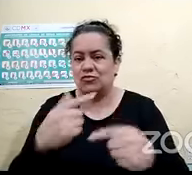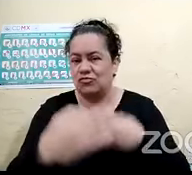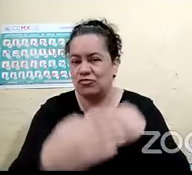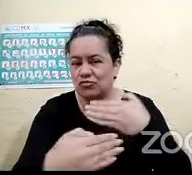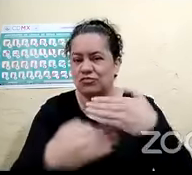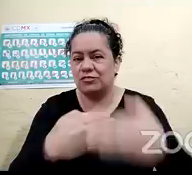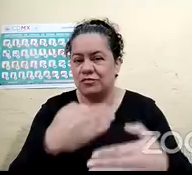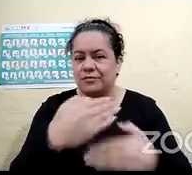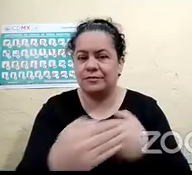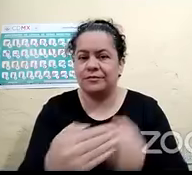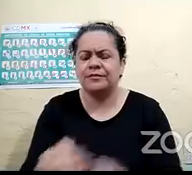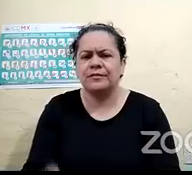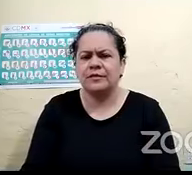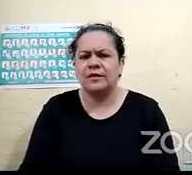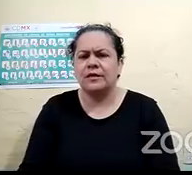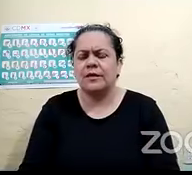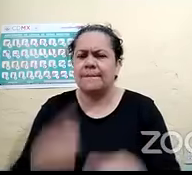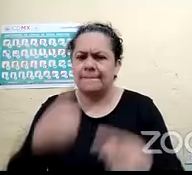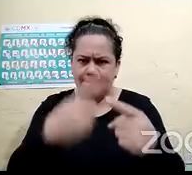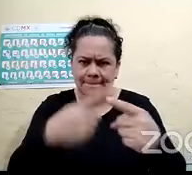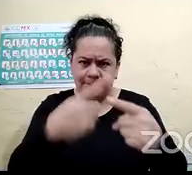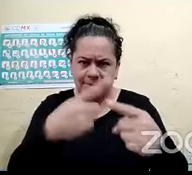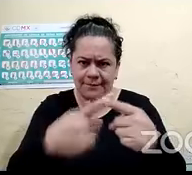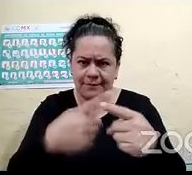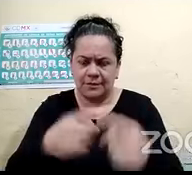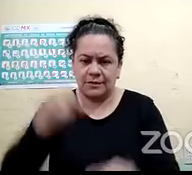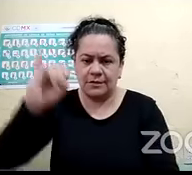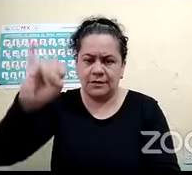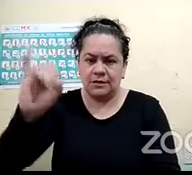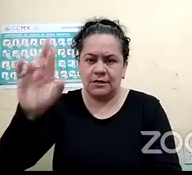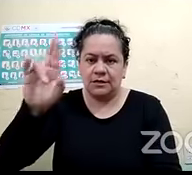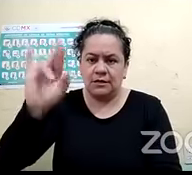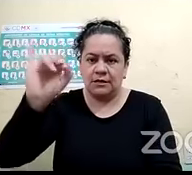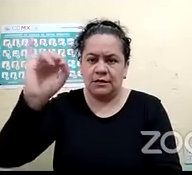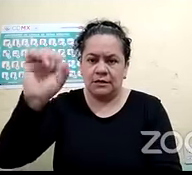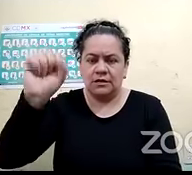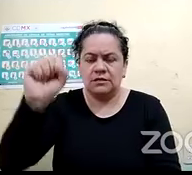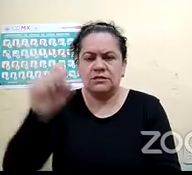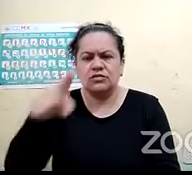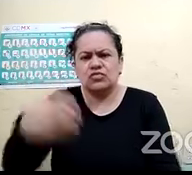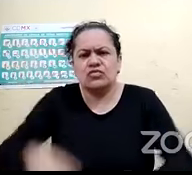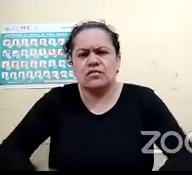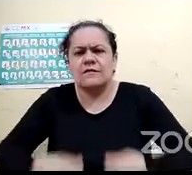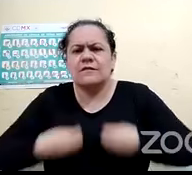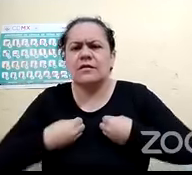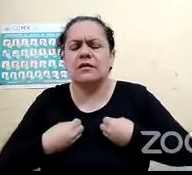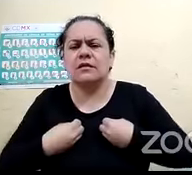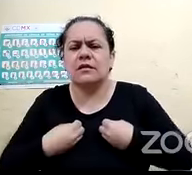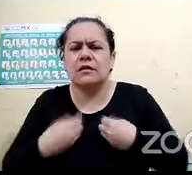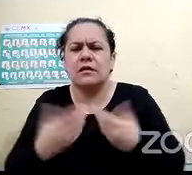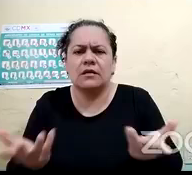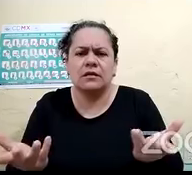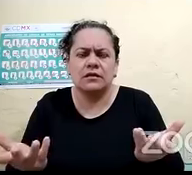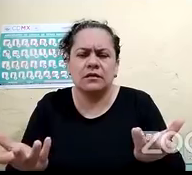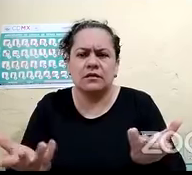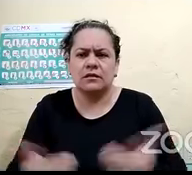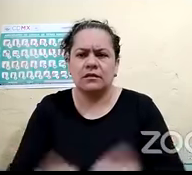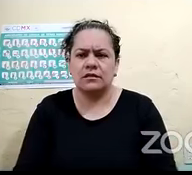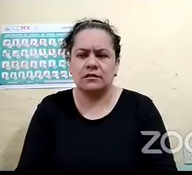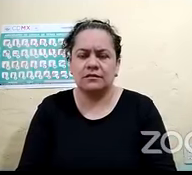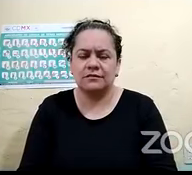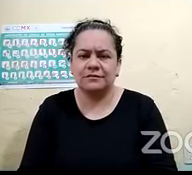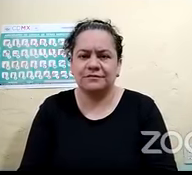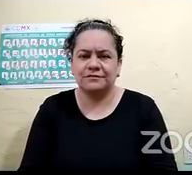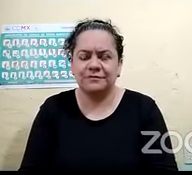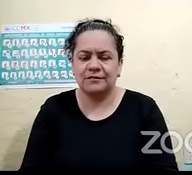platicara un poquito sobre su vida, cómo es que ha logrado llegar hasta donde actualmente está, ¿Quién es Iris, su vida?